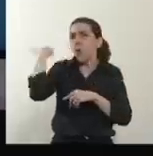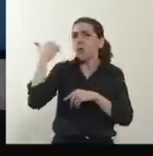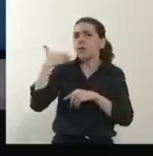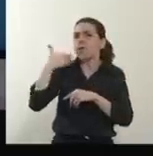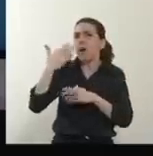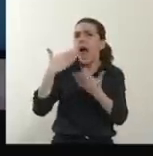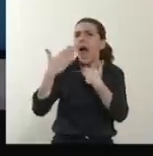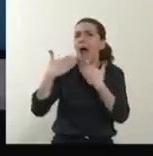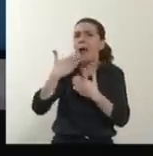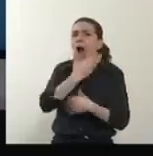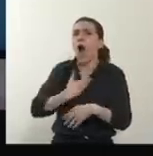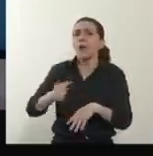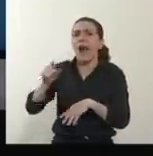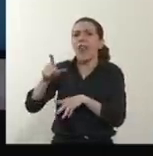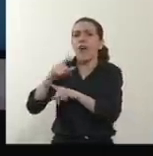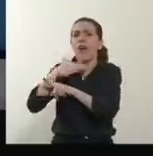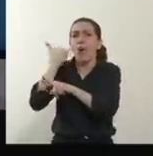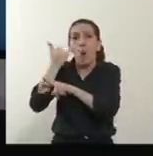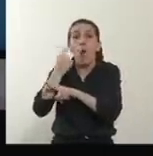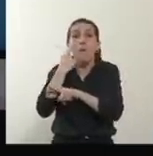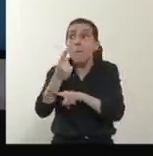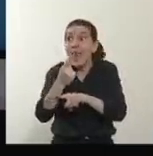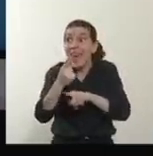gobernador de Jujuy. Miren Jujuy lo que ha pasado.